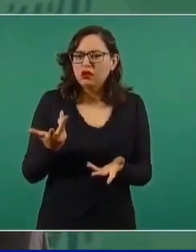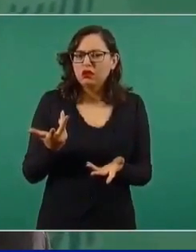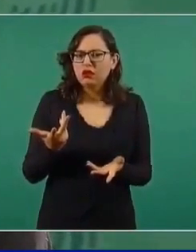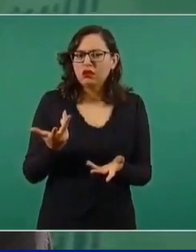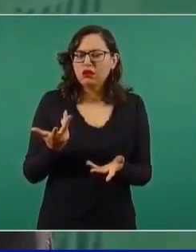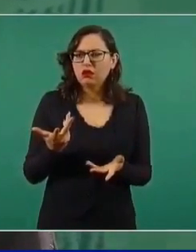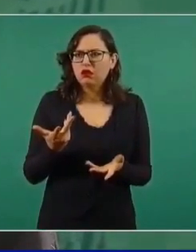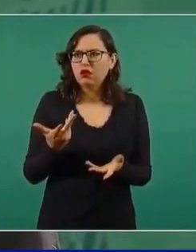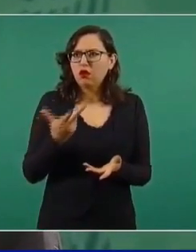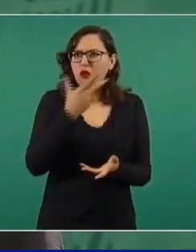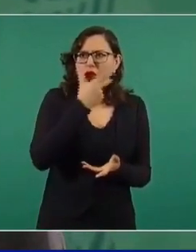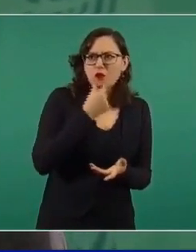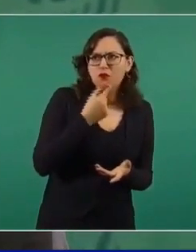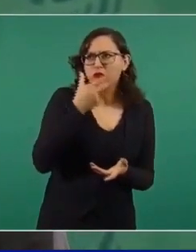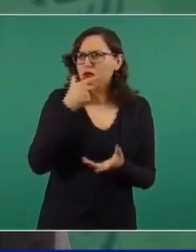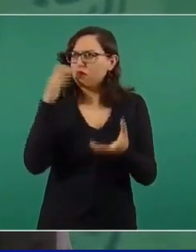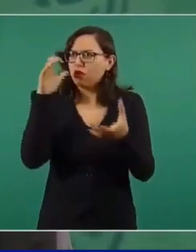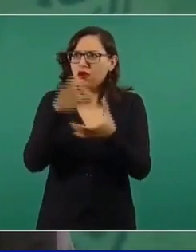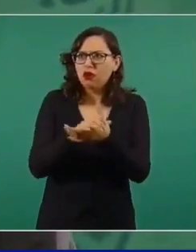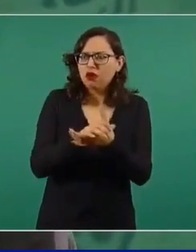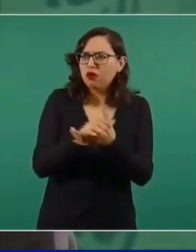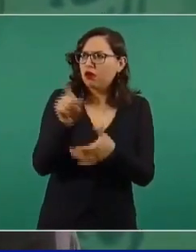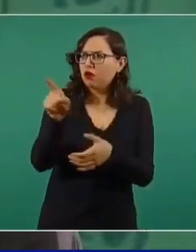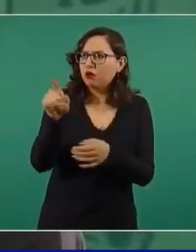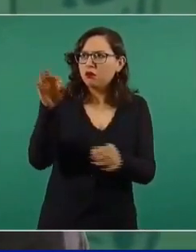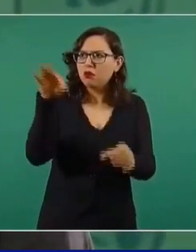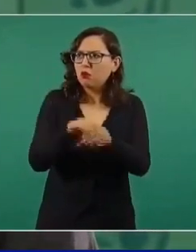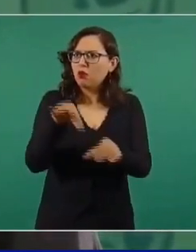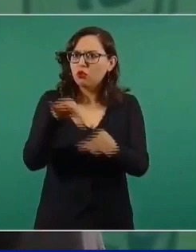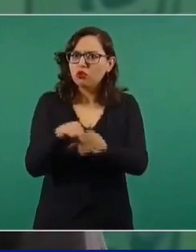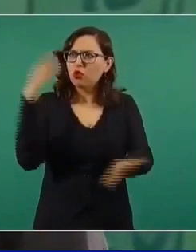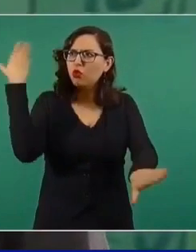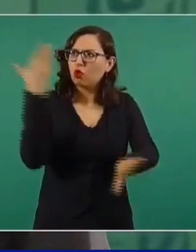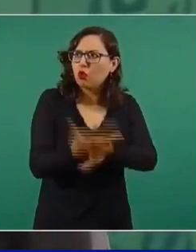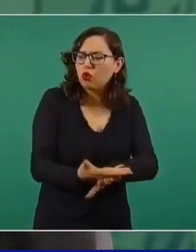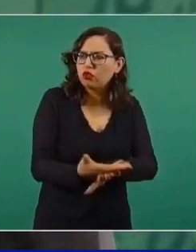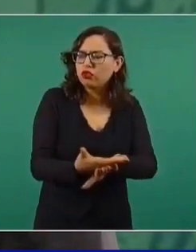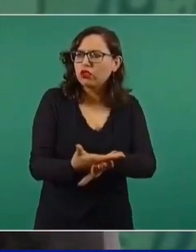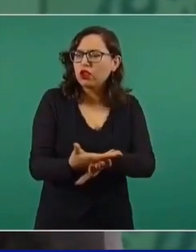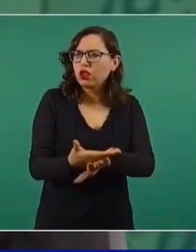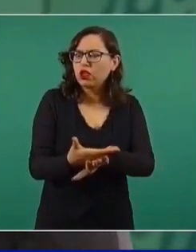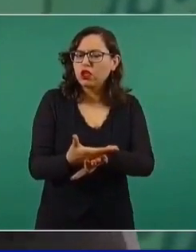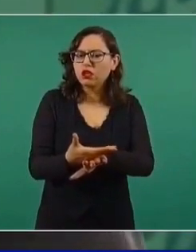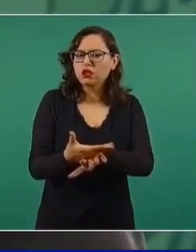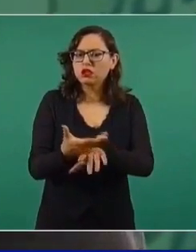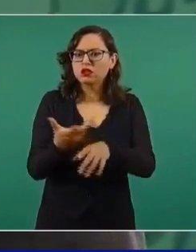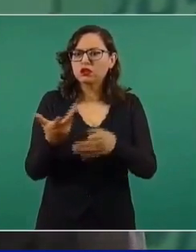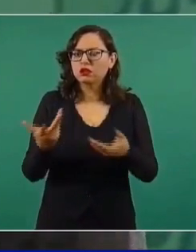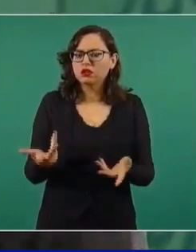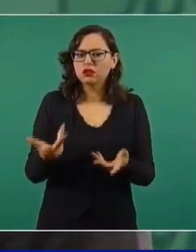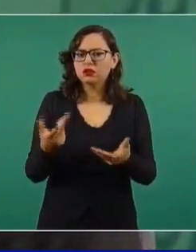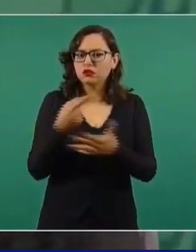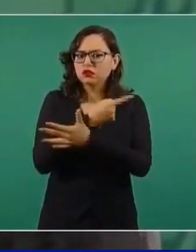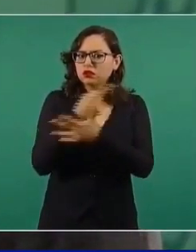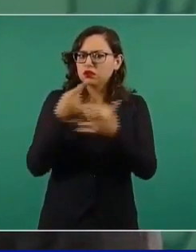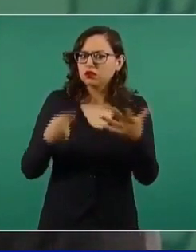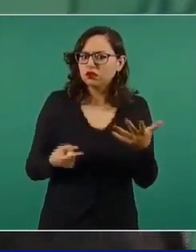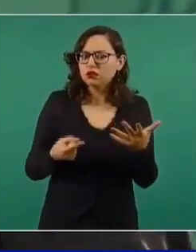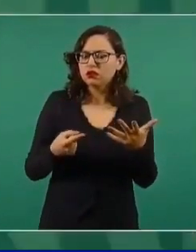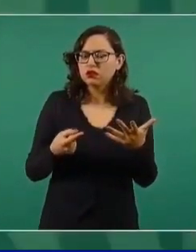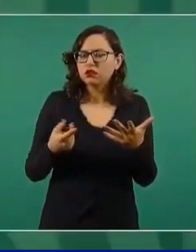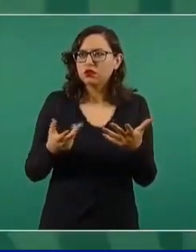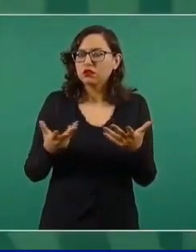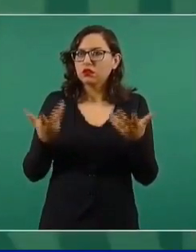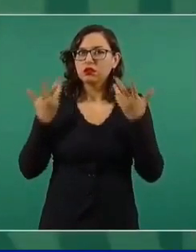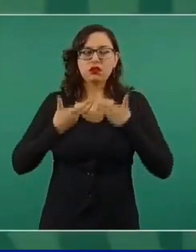los matrimonios del mismo sexo o cosas por el estilo. Y